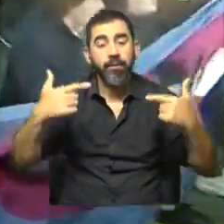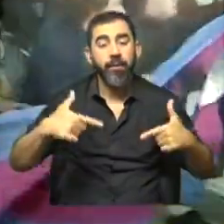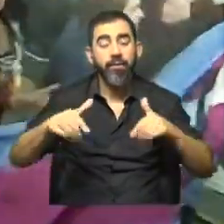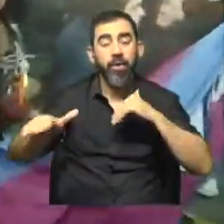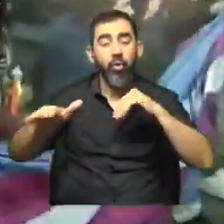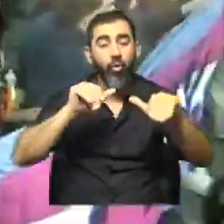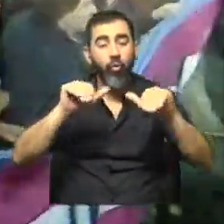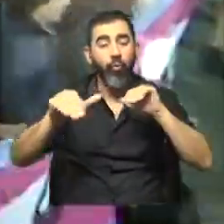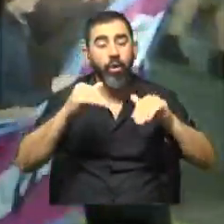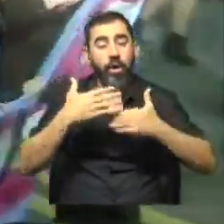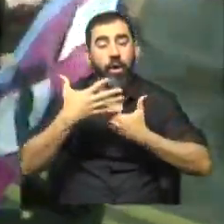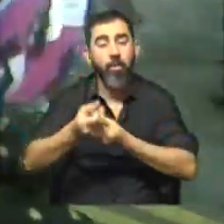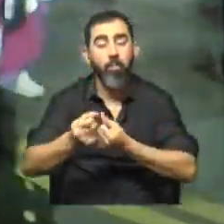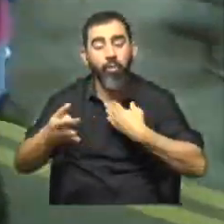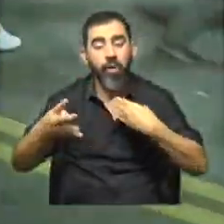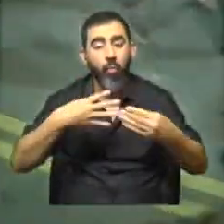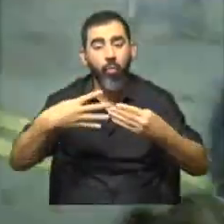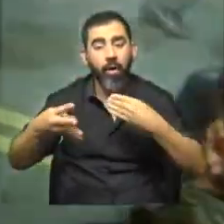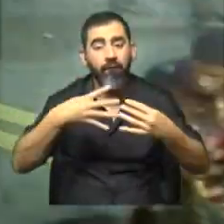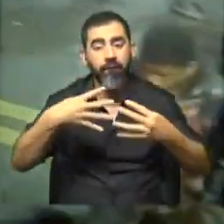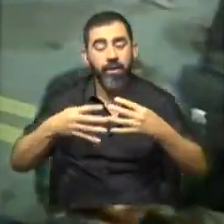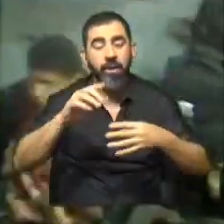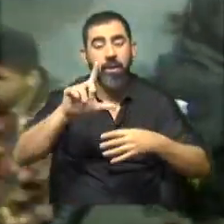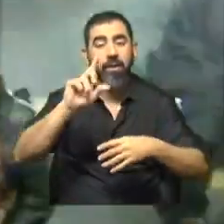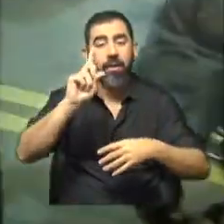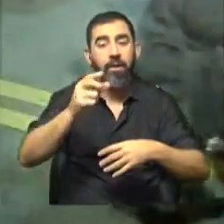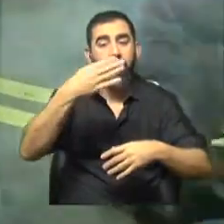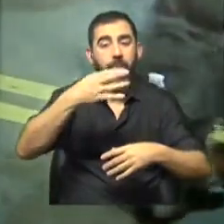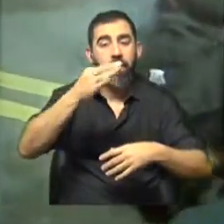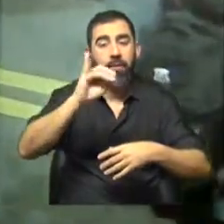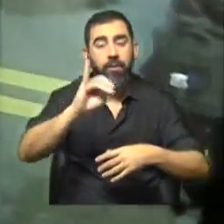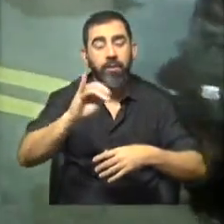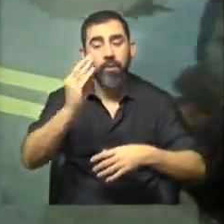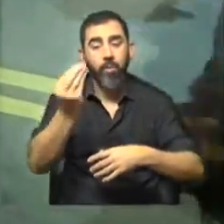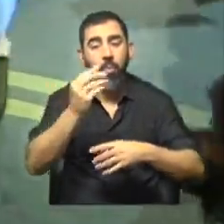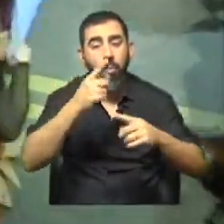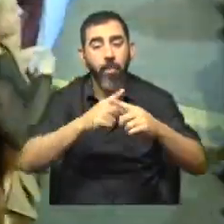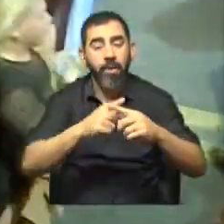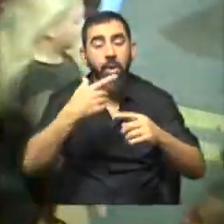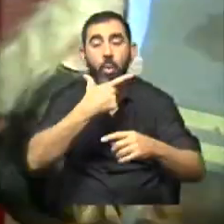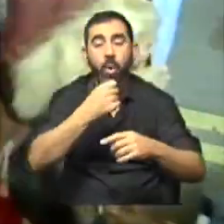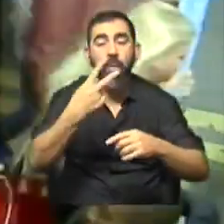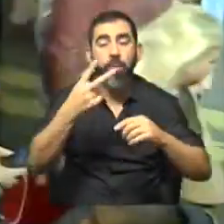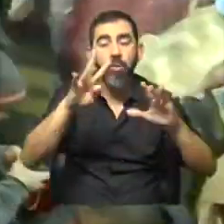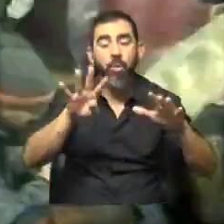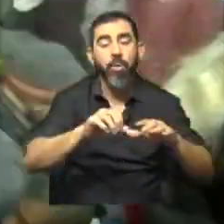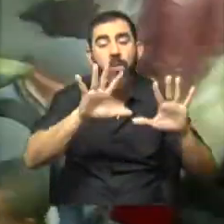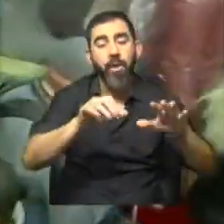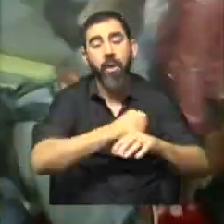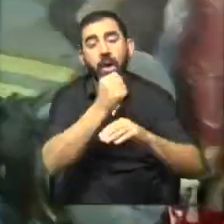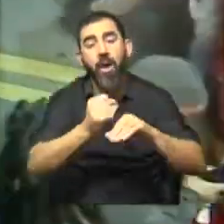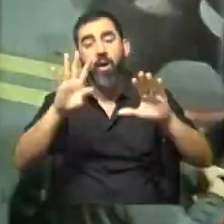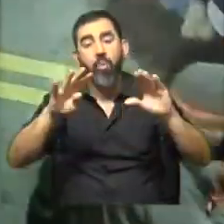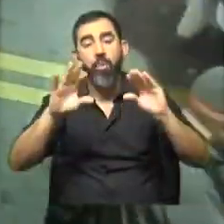convocando y apoya una feria de emprendimientos LGTBI que estará instalada el jueves 29 entre las 10 y las 21 horas y el